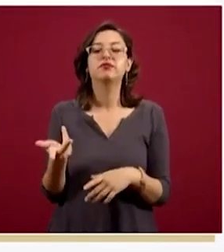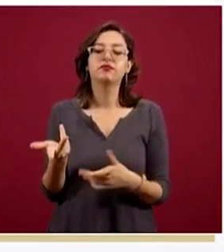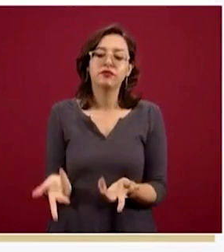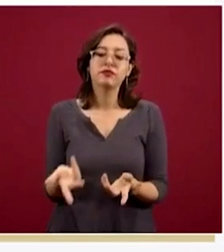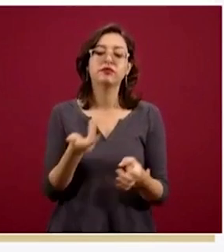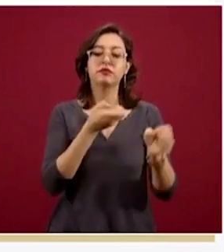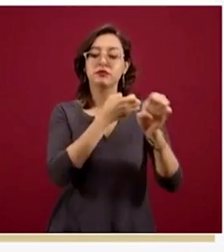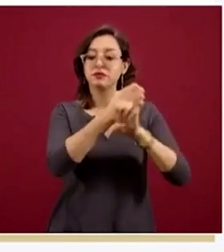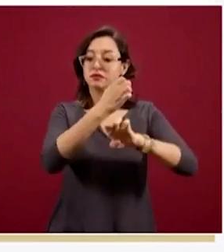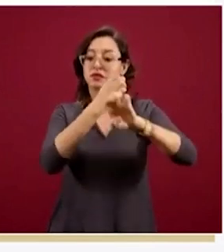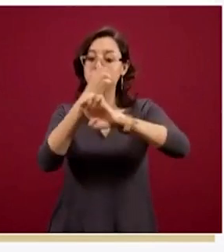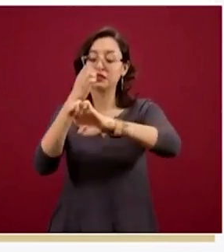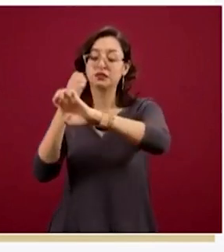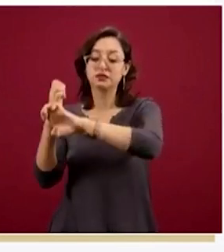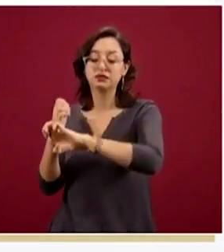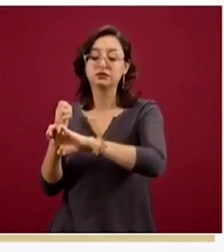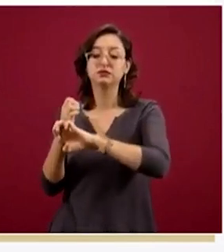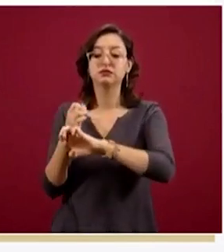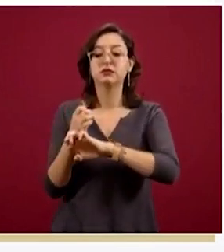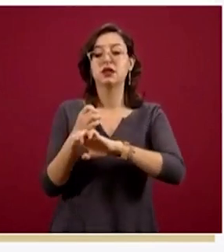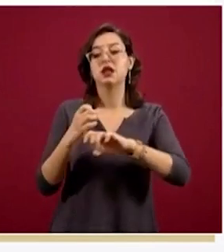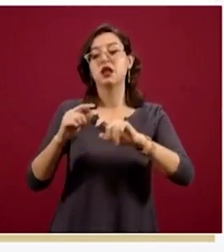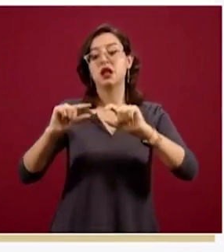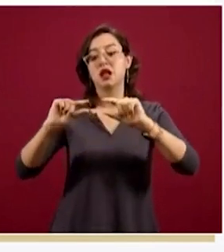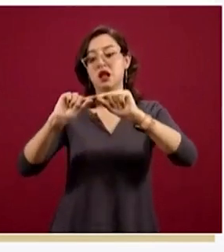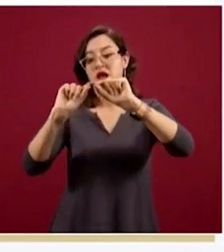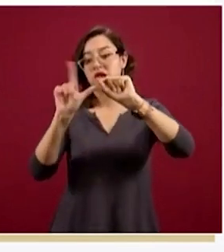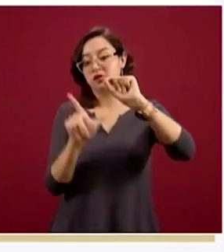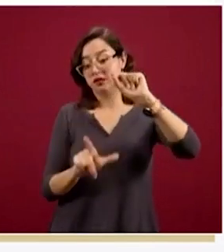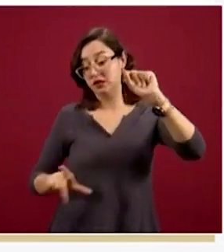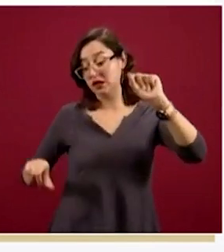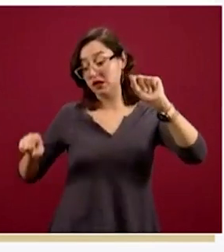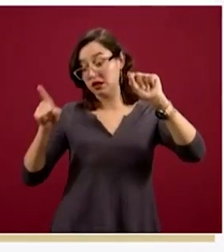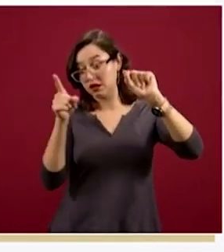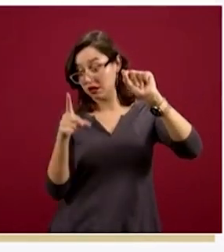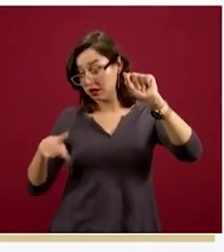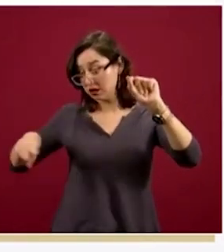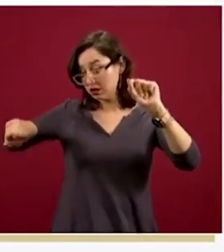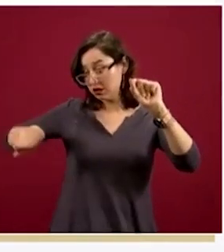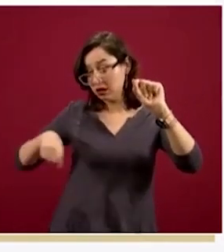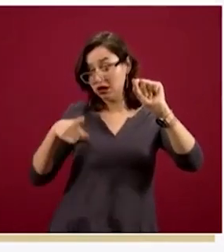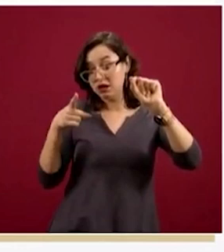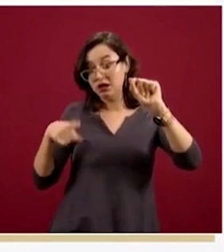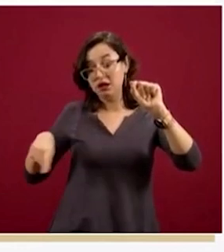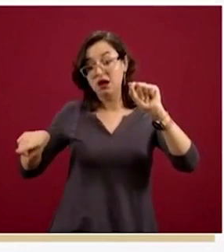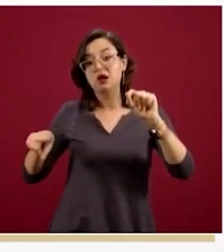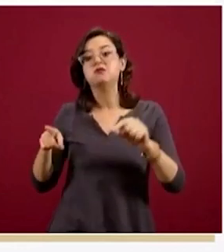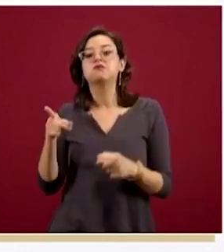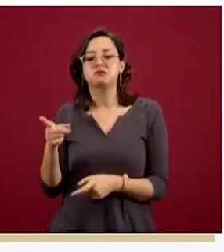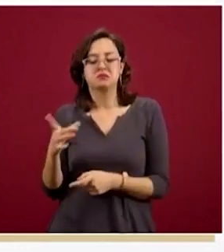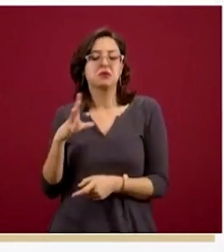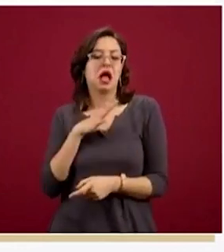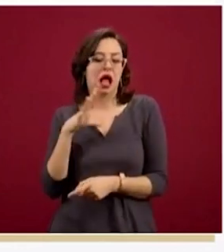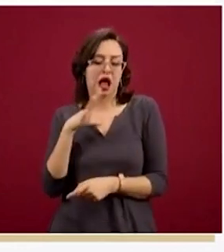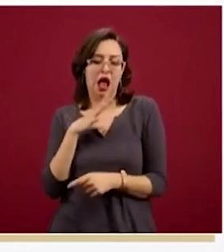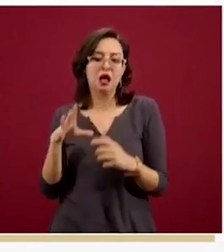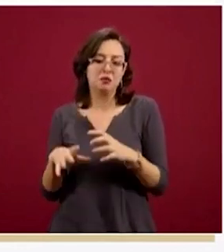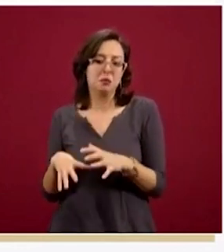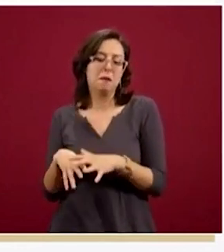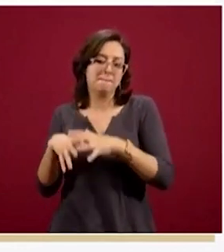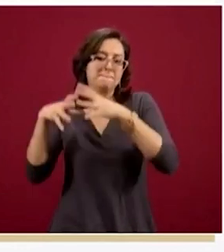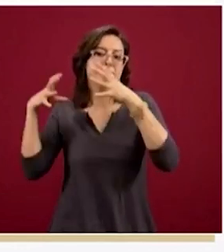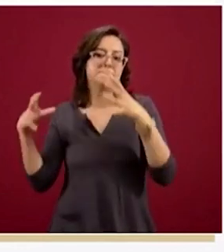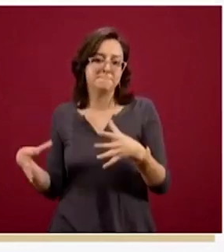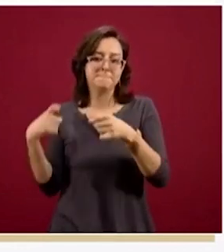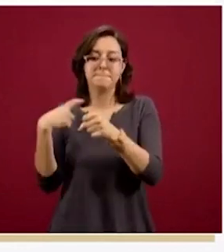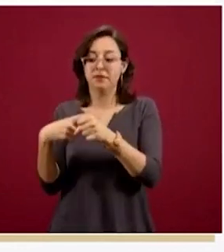entidades federativas que están, que bordean el Golfo de México, son las que están presentando de alguna manera esta mayor